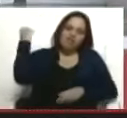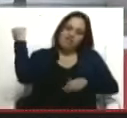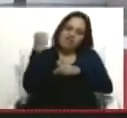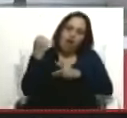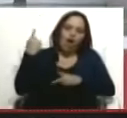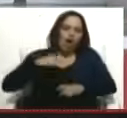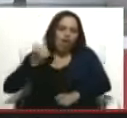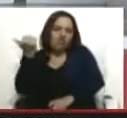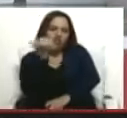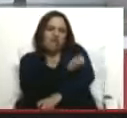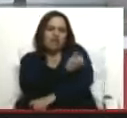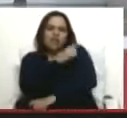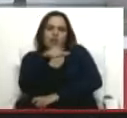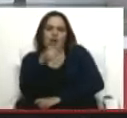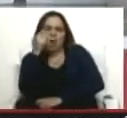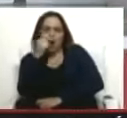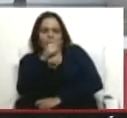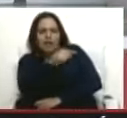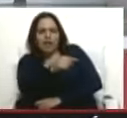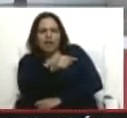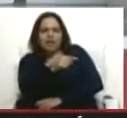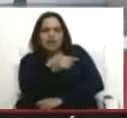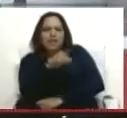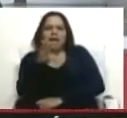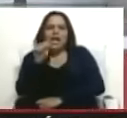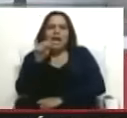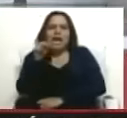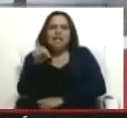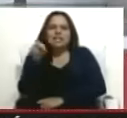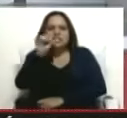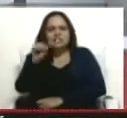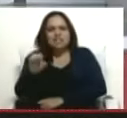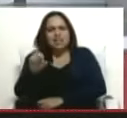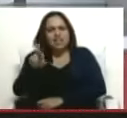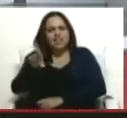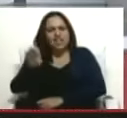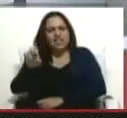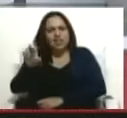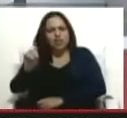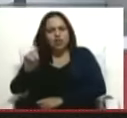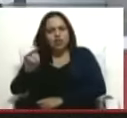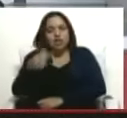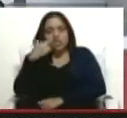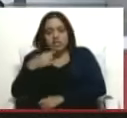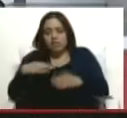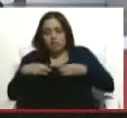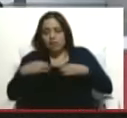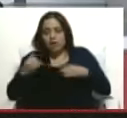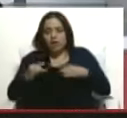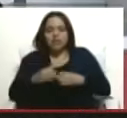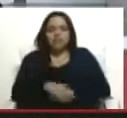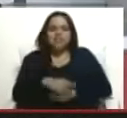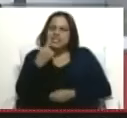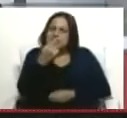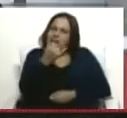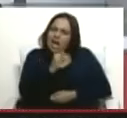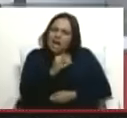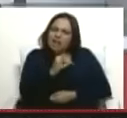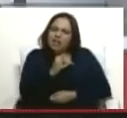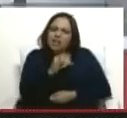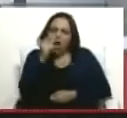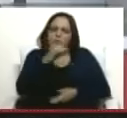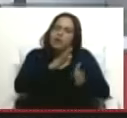luego ve a Cancerbero acostado de ella, ella me dice la ropa que tenía, ella habla que tenía una